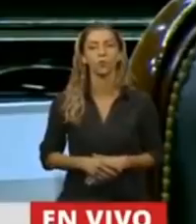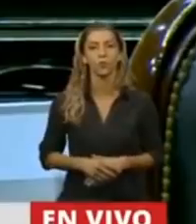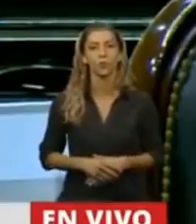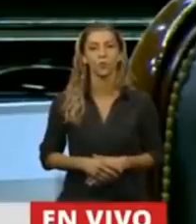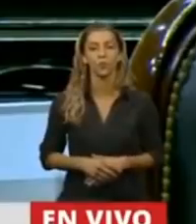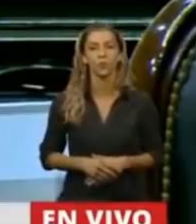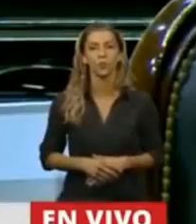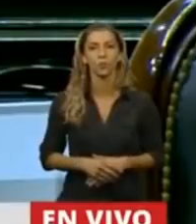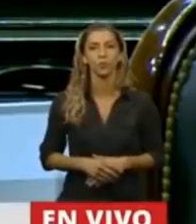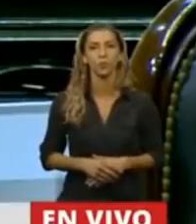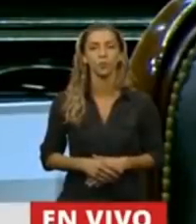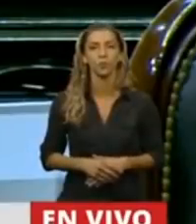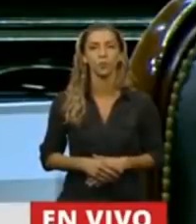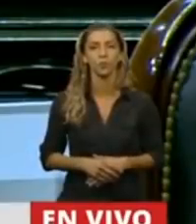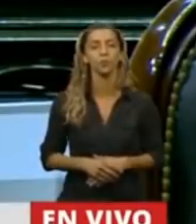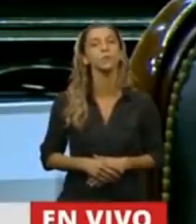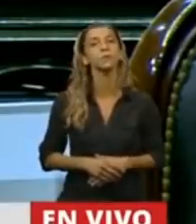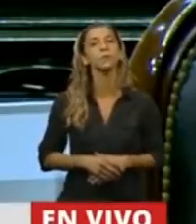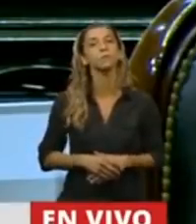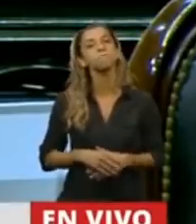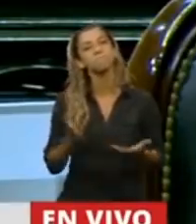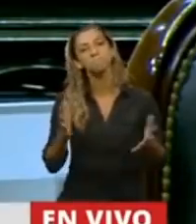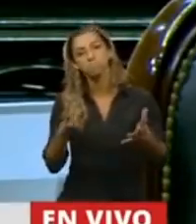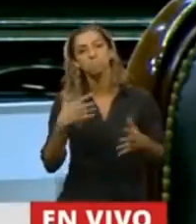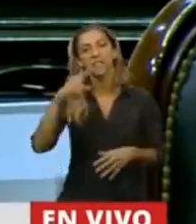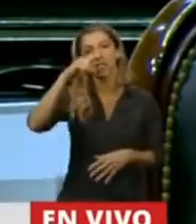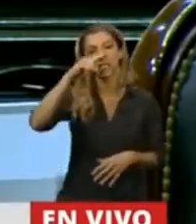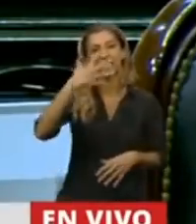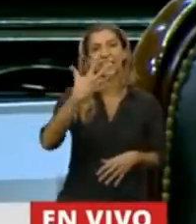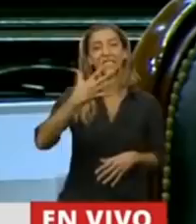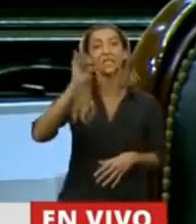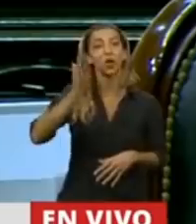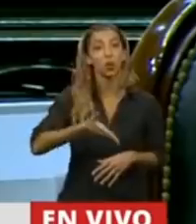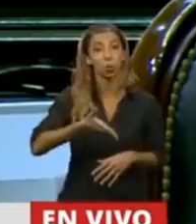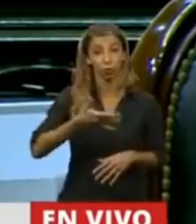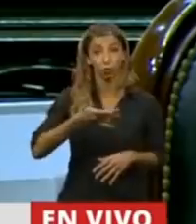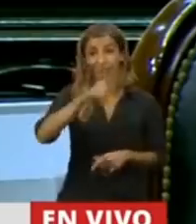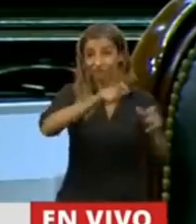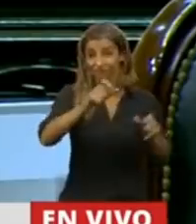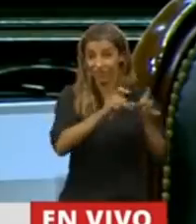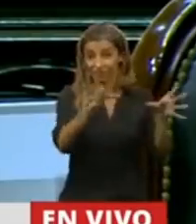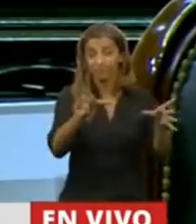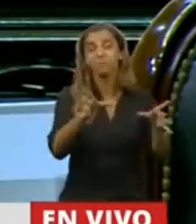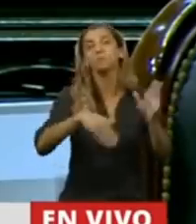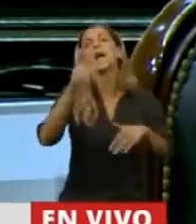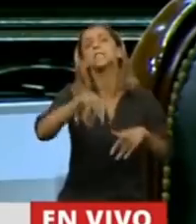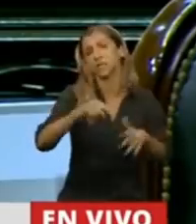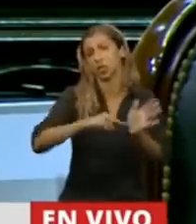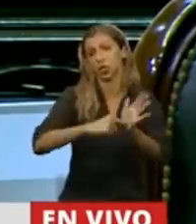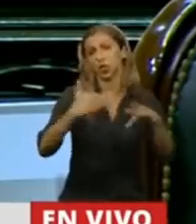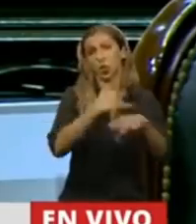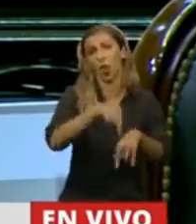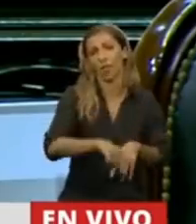prácticamente el 75% de los contagios se dan en la Ciudad Autónoma de Buenos Aires